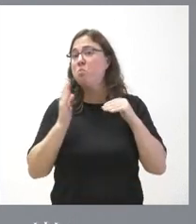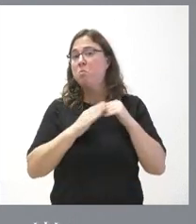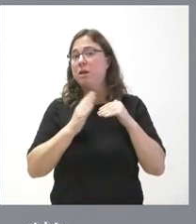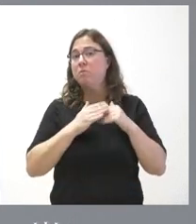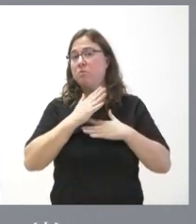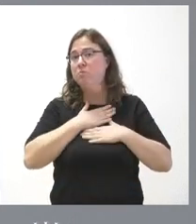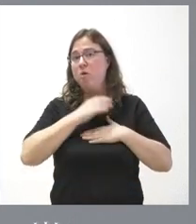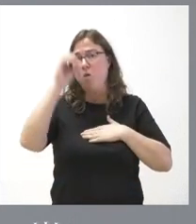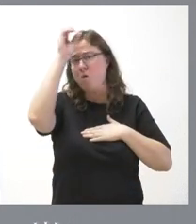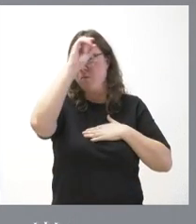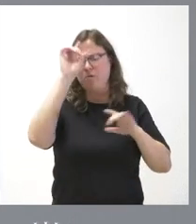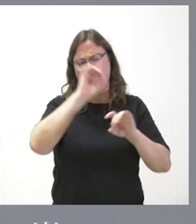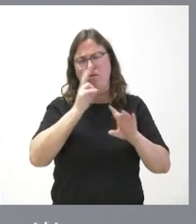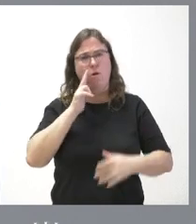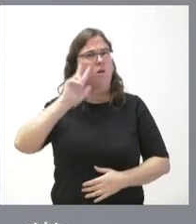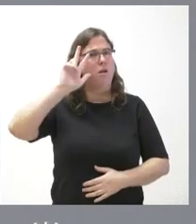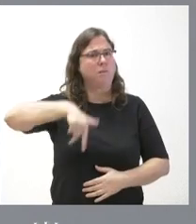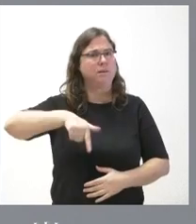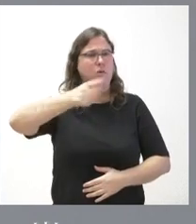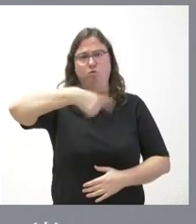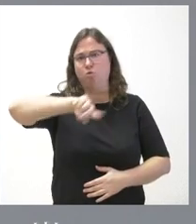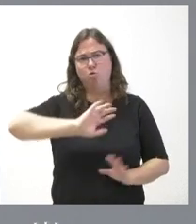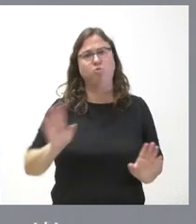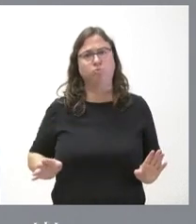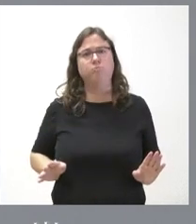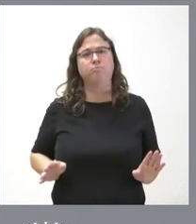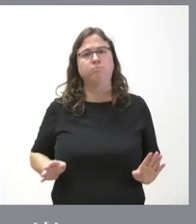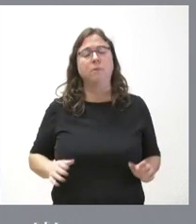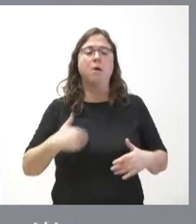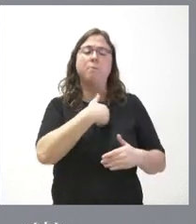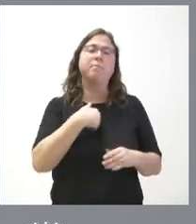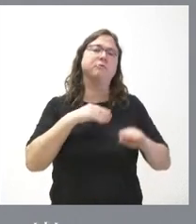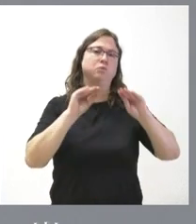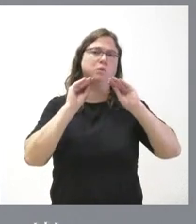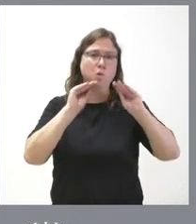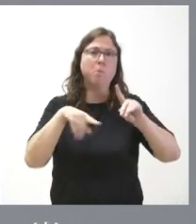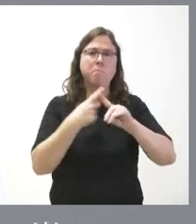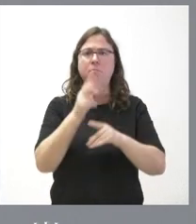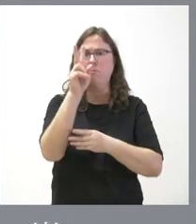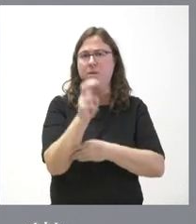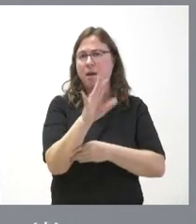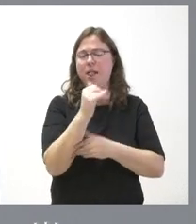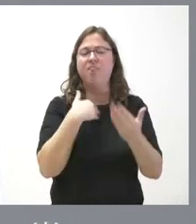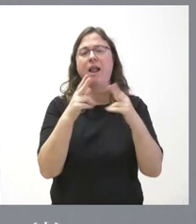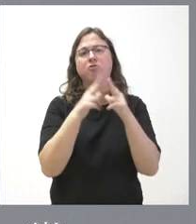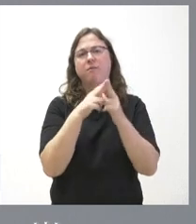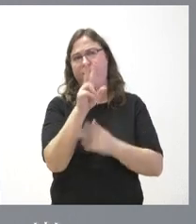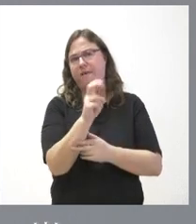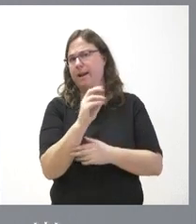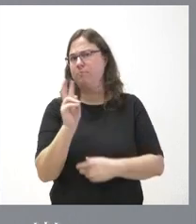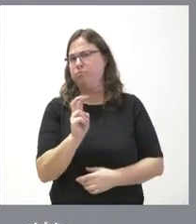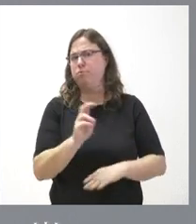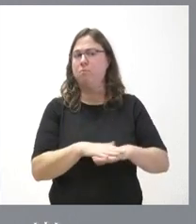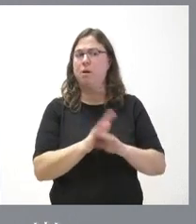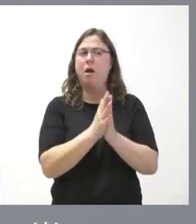parte reconozco claramente la representación que les corresponde a todos ellos el papel que tienen y la utilidad que siempre ha tenido el diálogo social cuando ha sido capaz de alcanzar